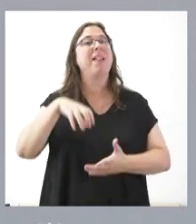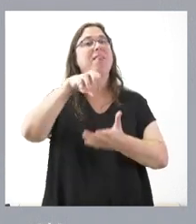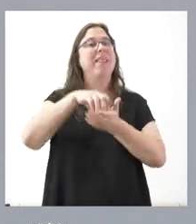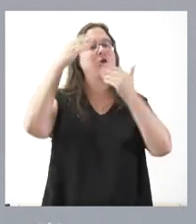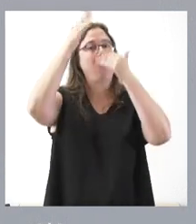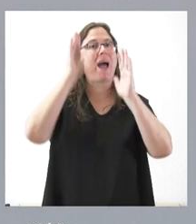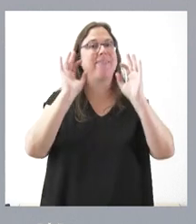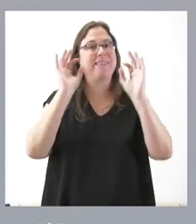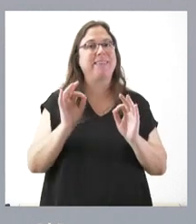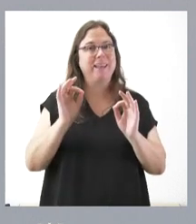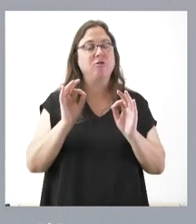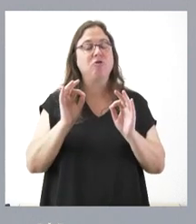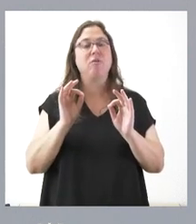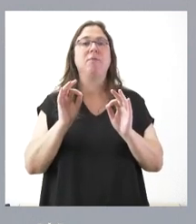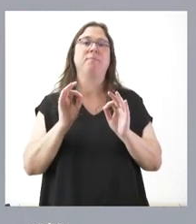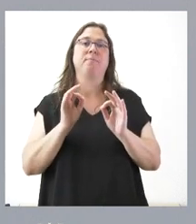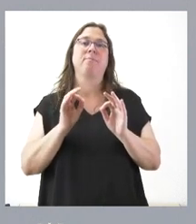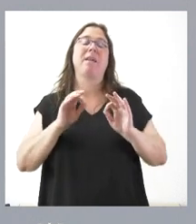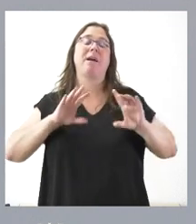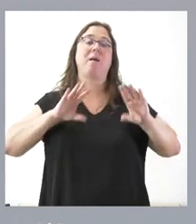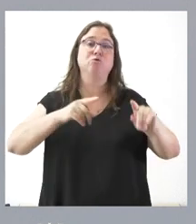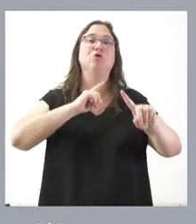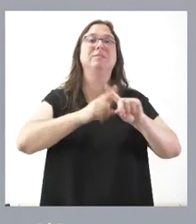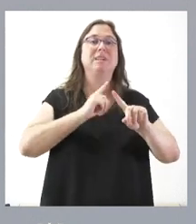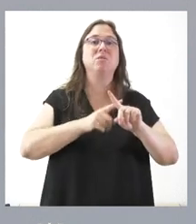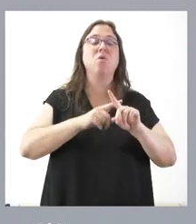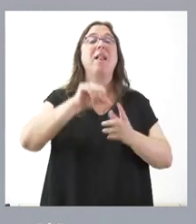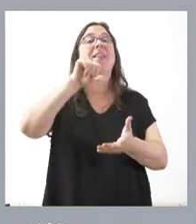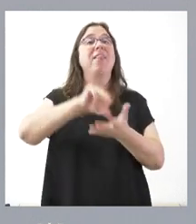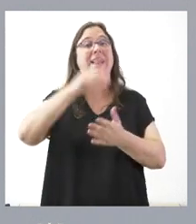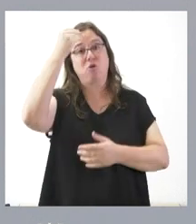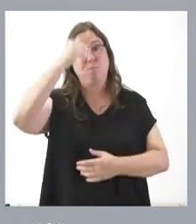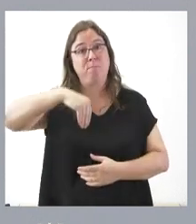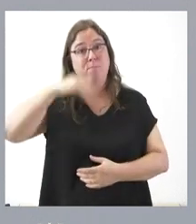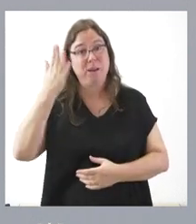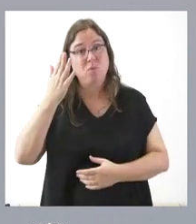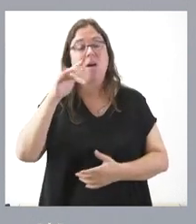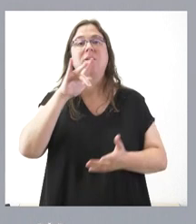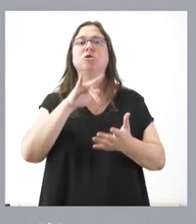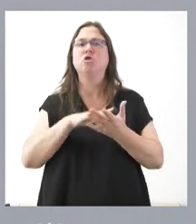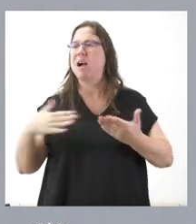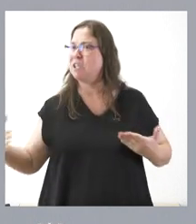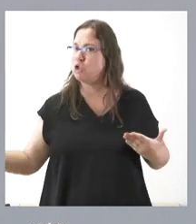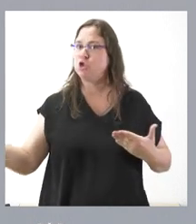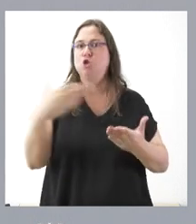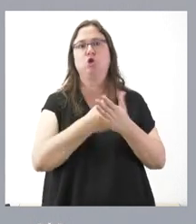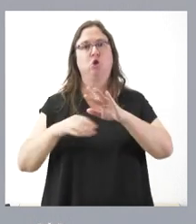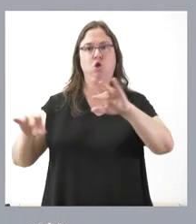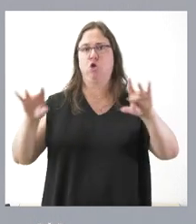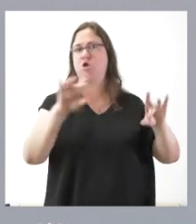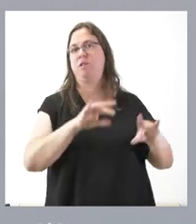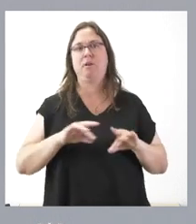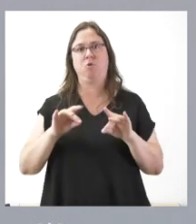de agresiones sexuales, el centro virtual que llega a todo el territorio